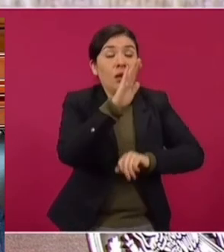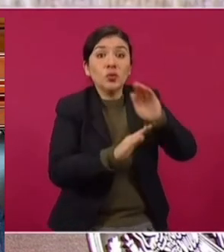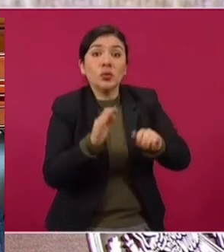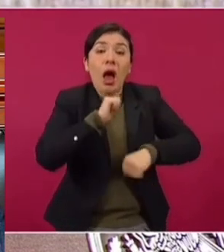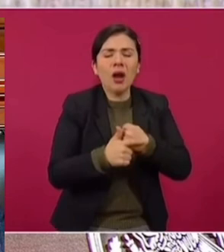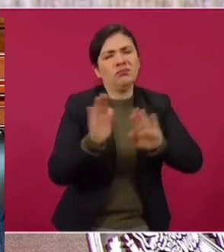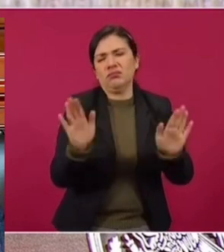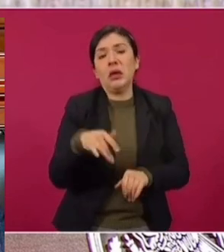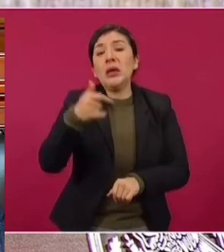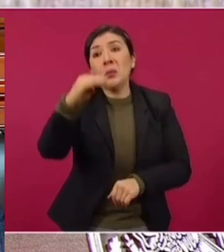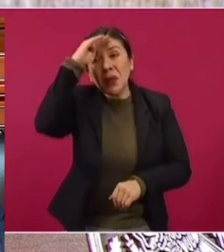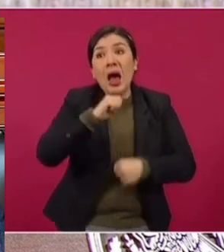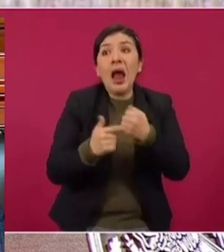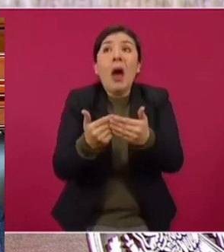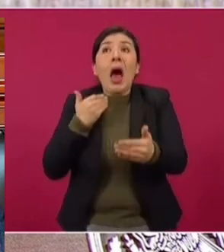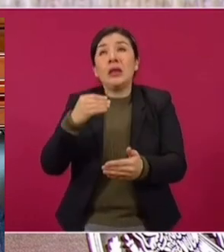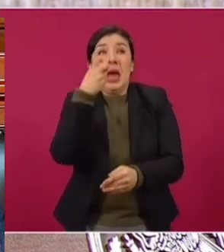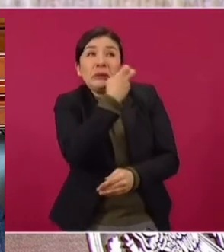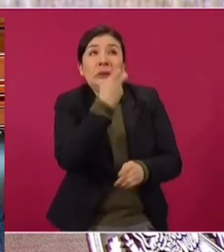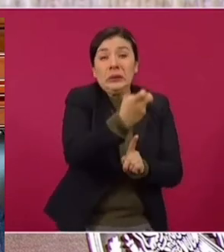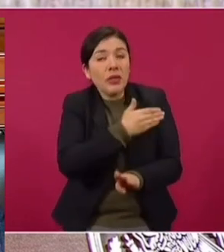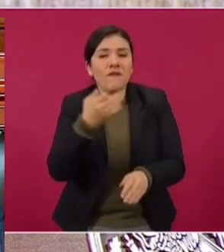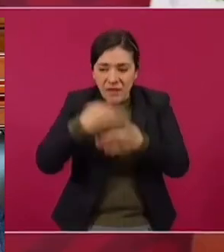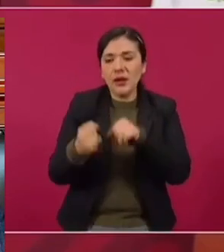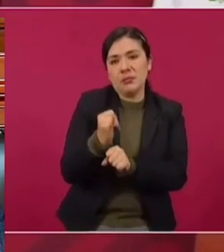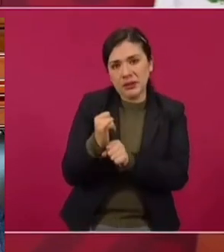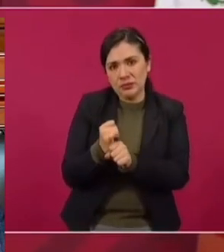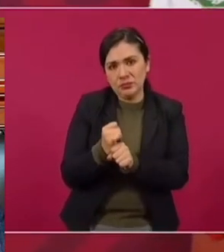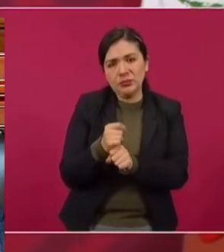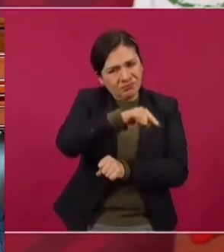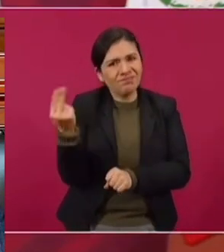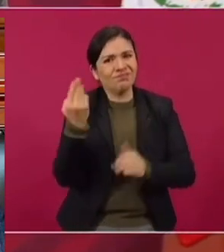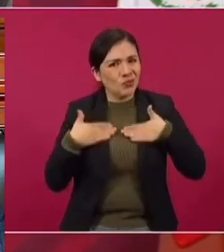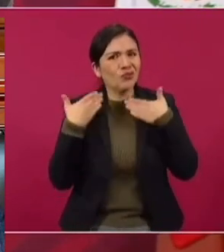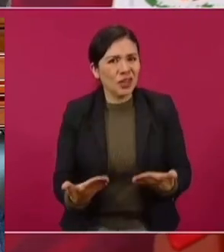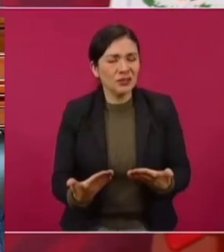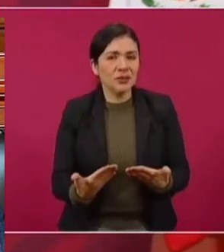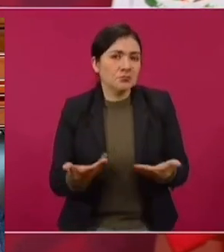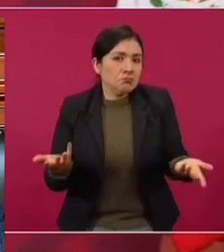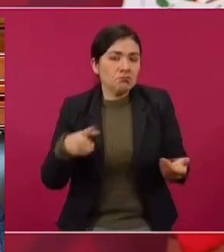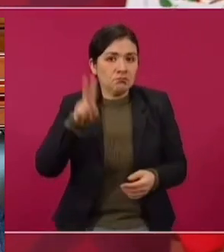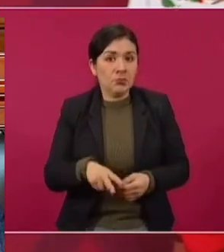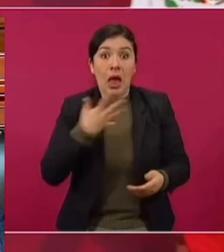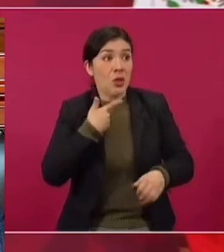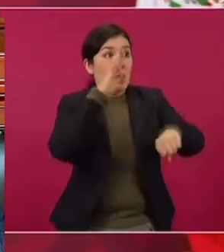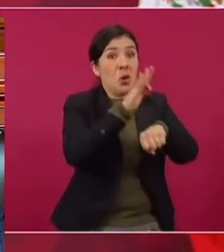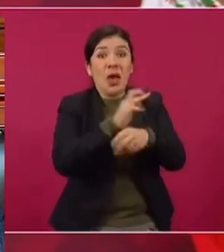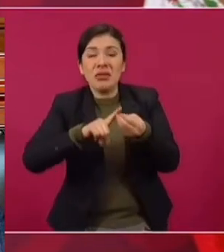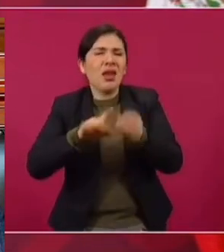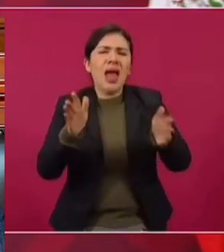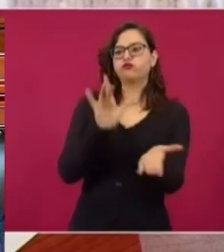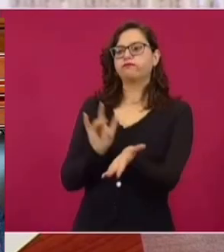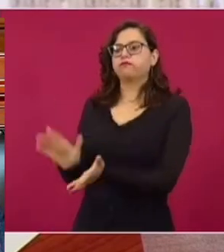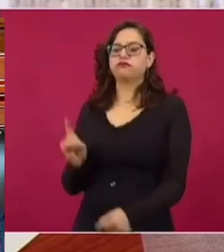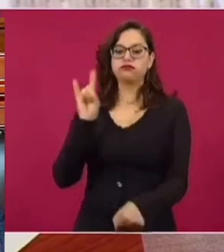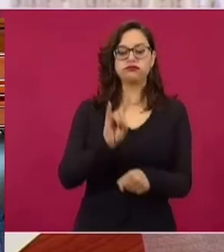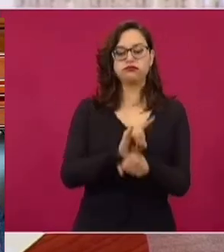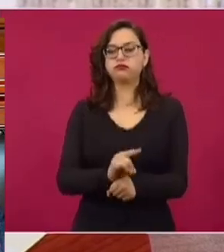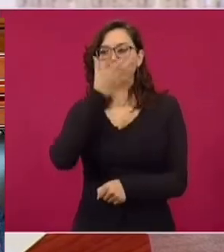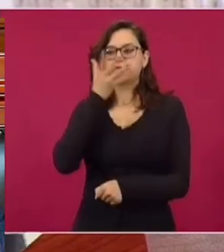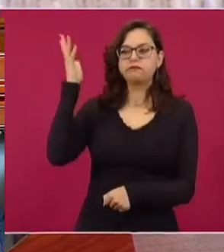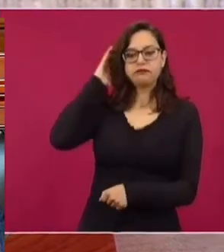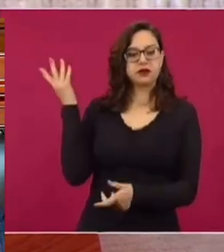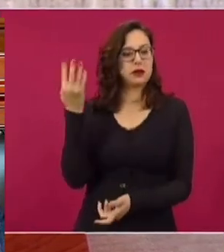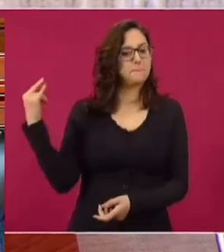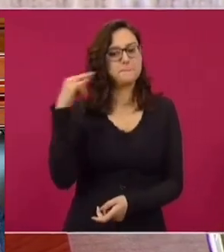y no adelantarnos, o no hacer juicios sumarios, tener confianza en que no se proteja a nadie, ya no es el tiempo de antes. Que nos tenga